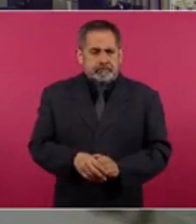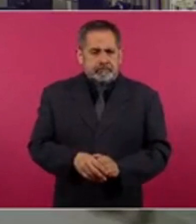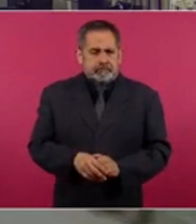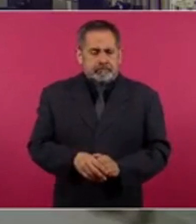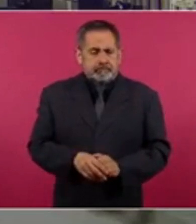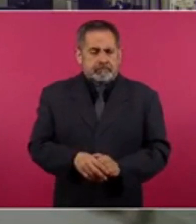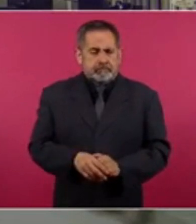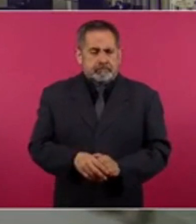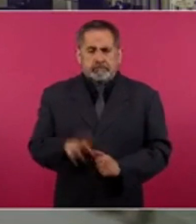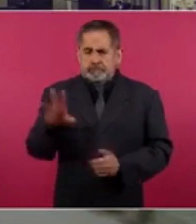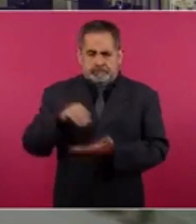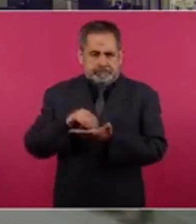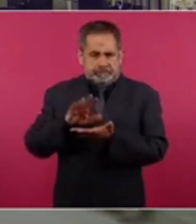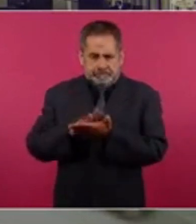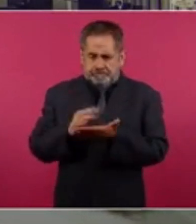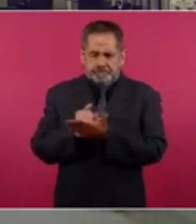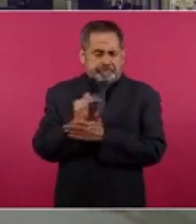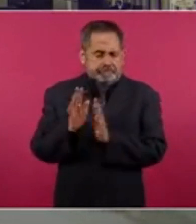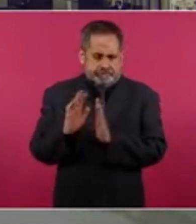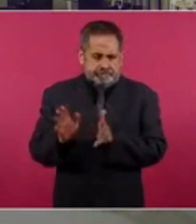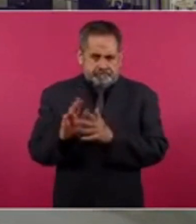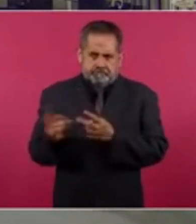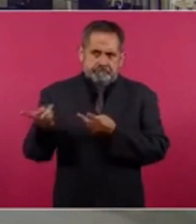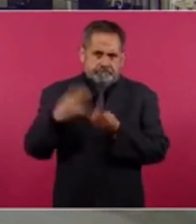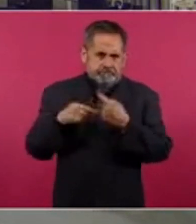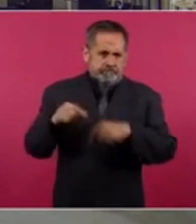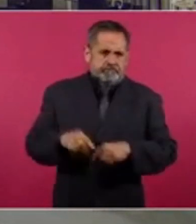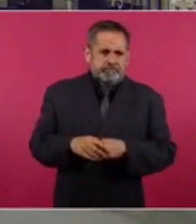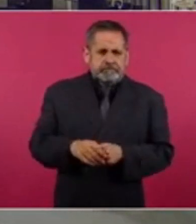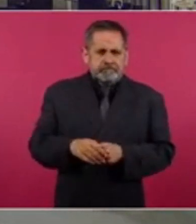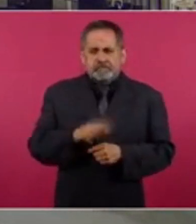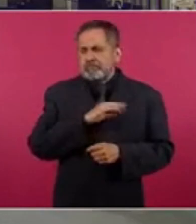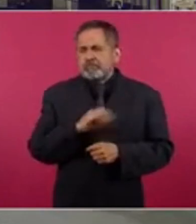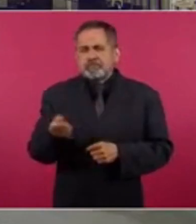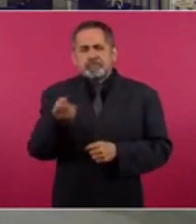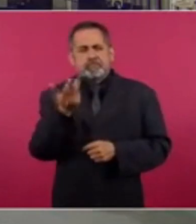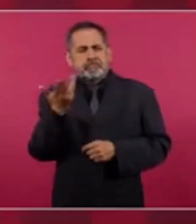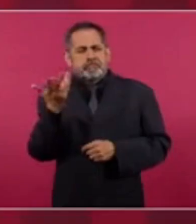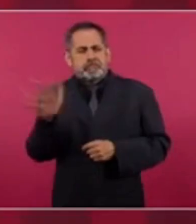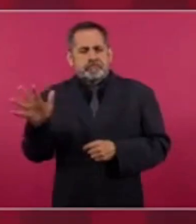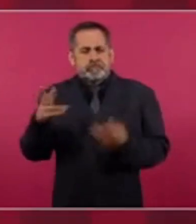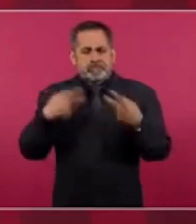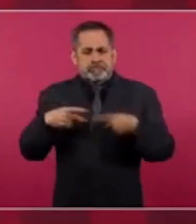Ya confirmó. Son como 10 invitados.